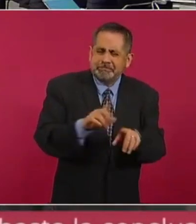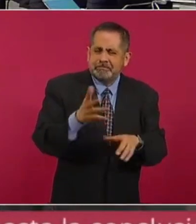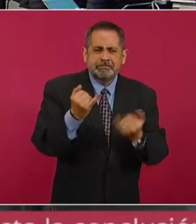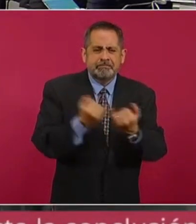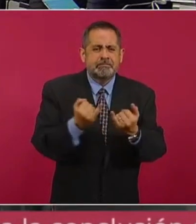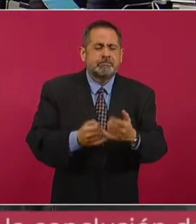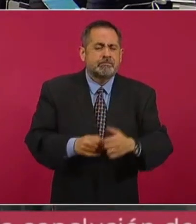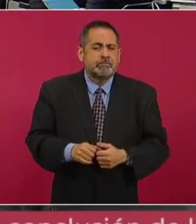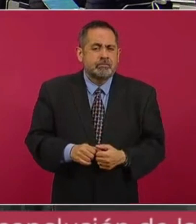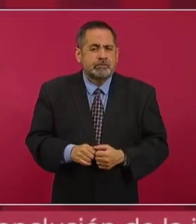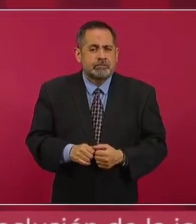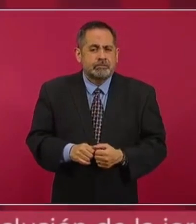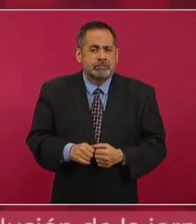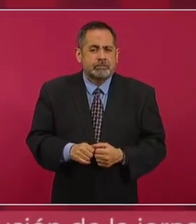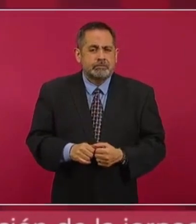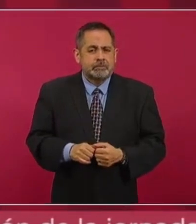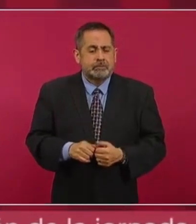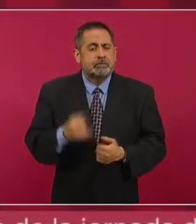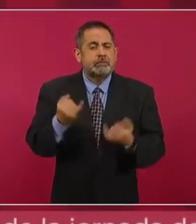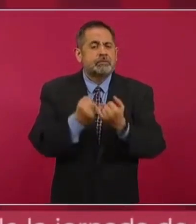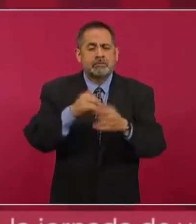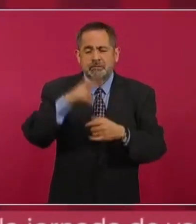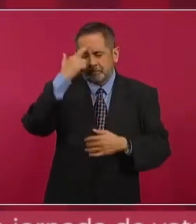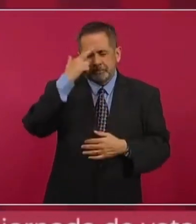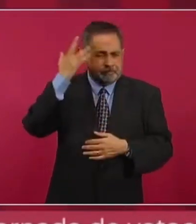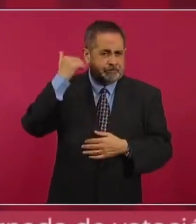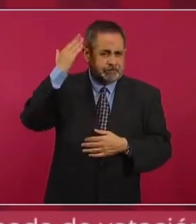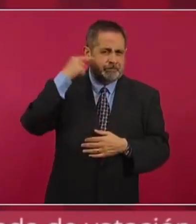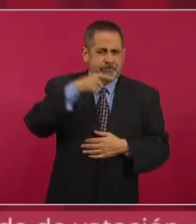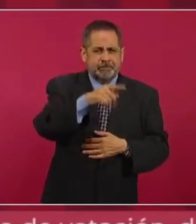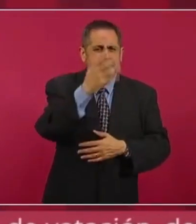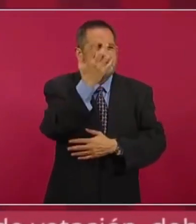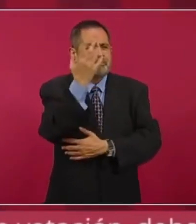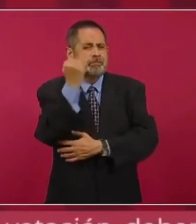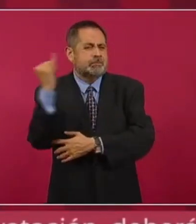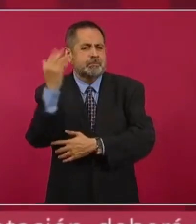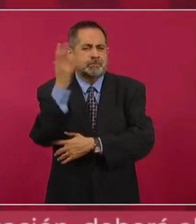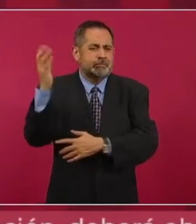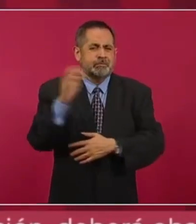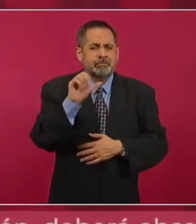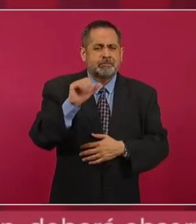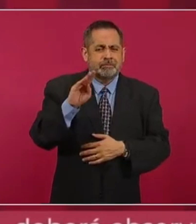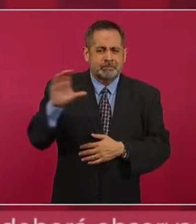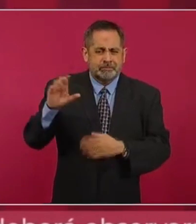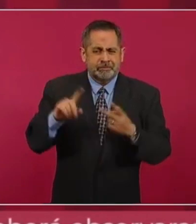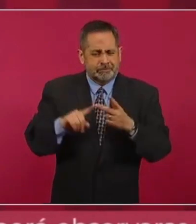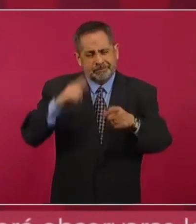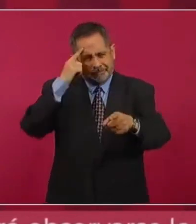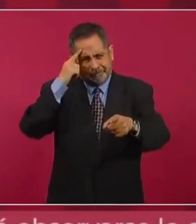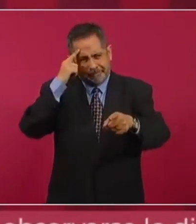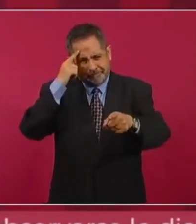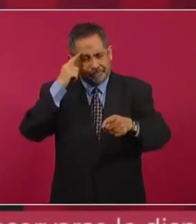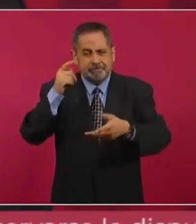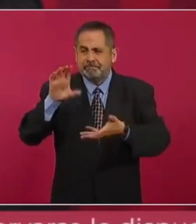de que así como lo hicieron cuando la guardería ABC y otras guarderías que se